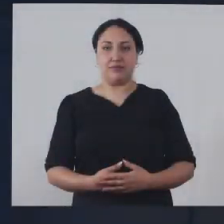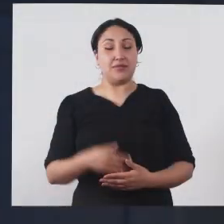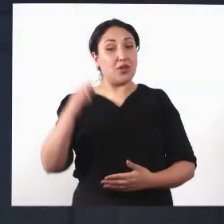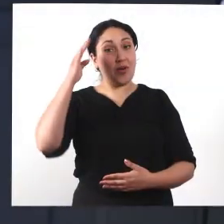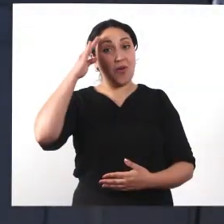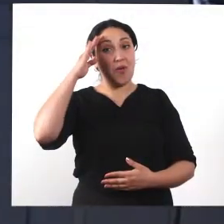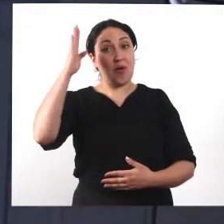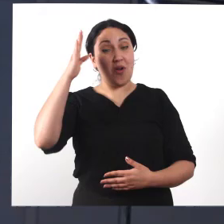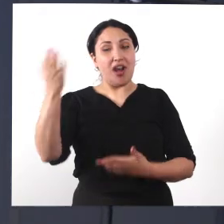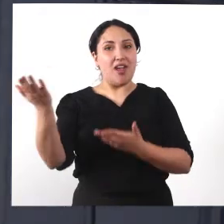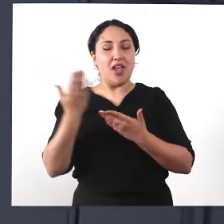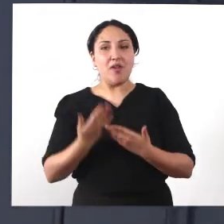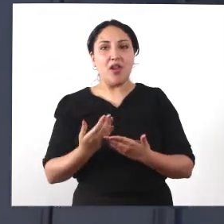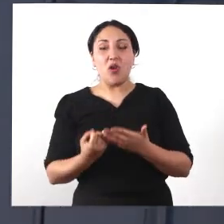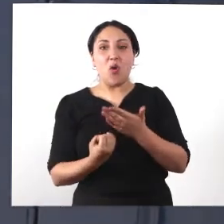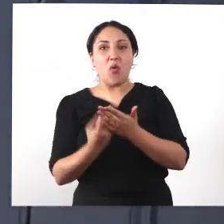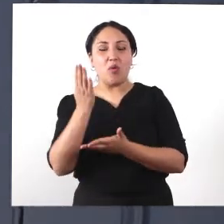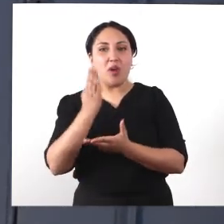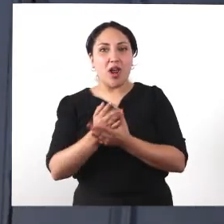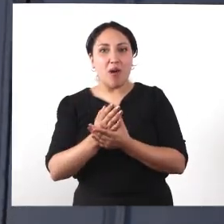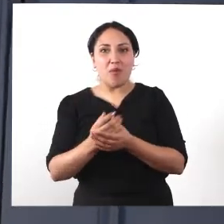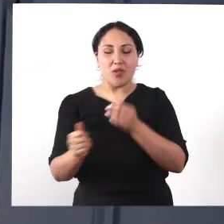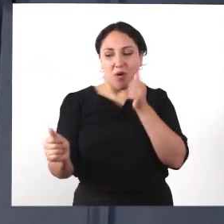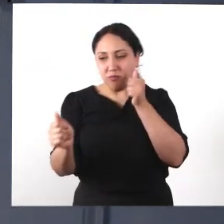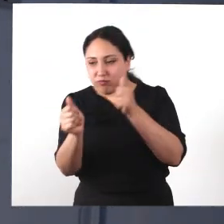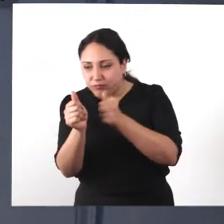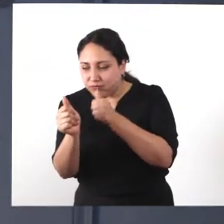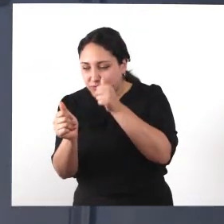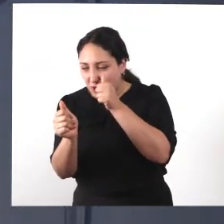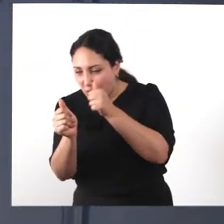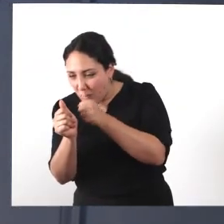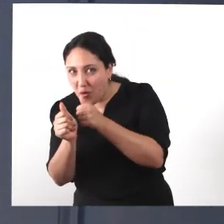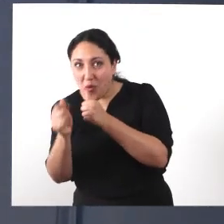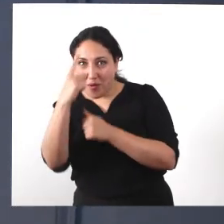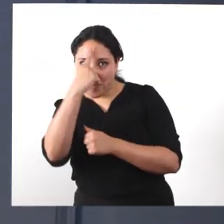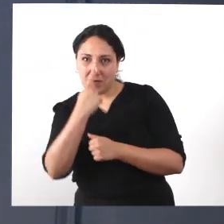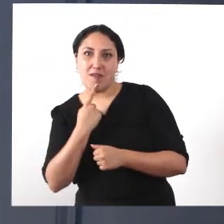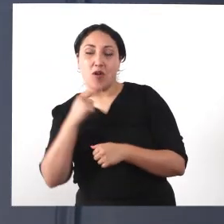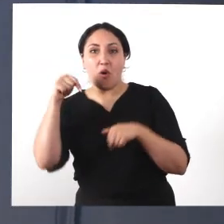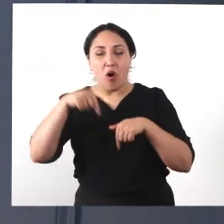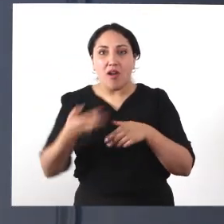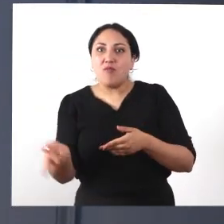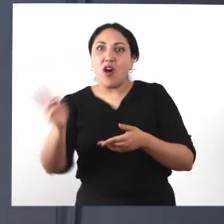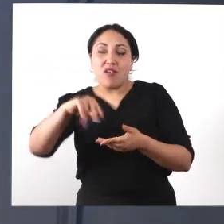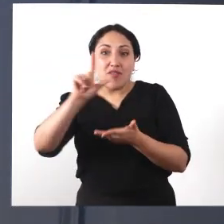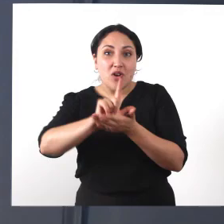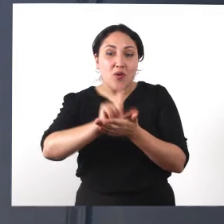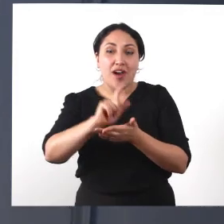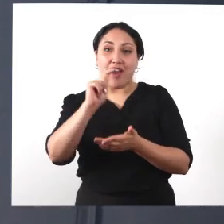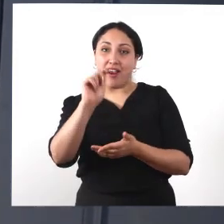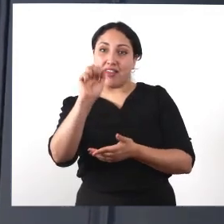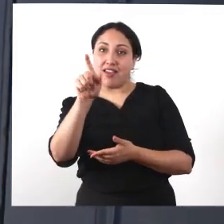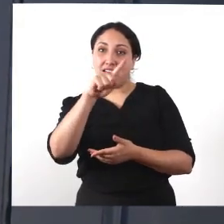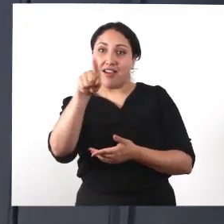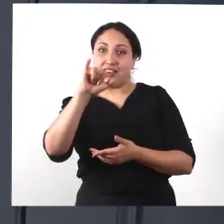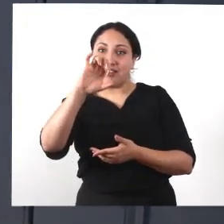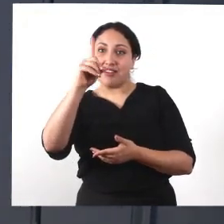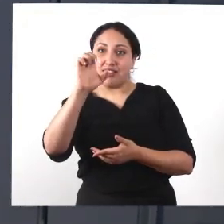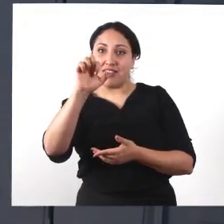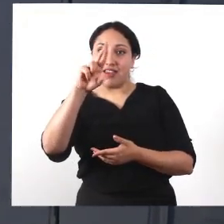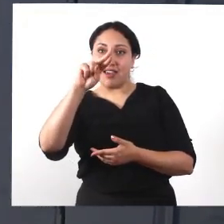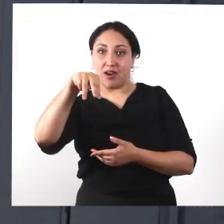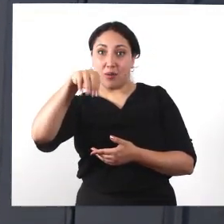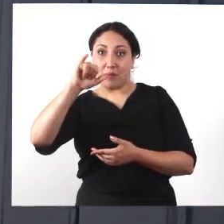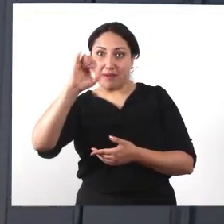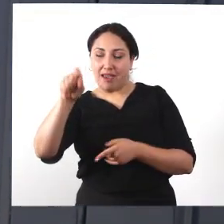Hola, bienvenidos al nuevo capítulo de Tras la lupa del museo. Hoy día vamos a volver al área de taxidermia, donde Diego Jara nos está